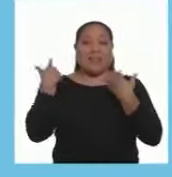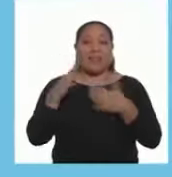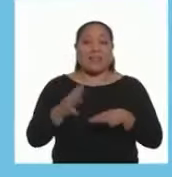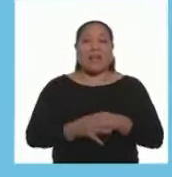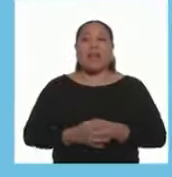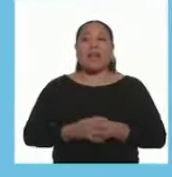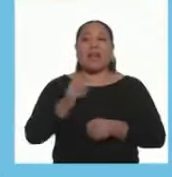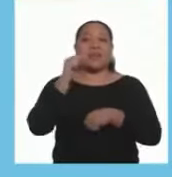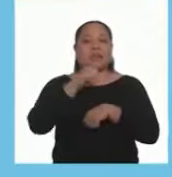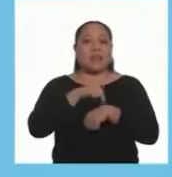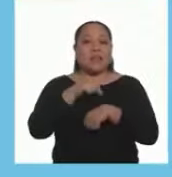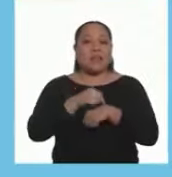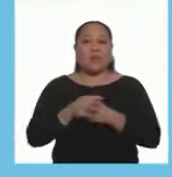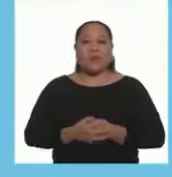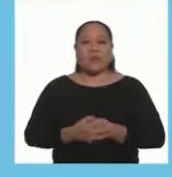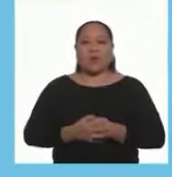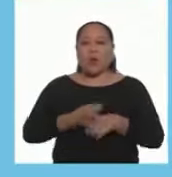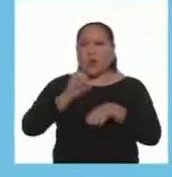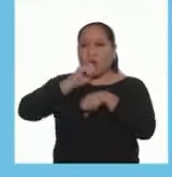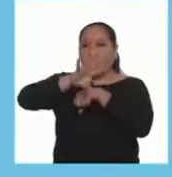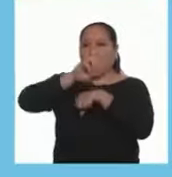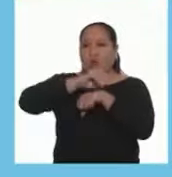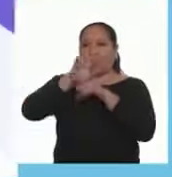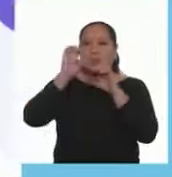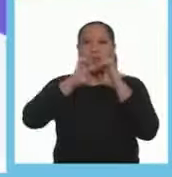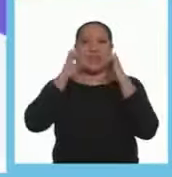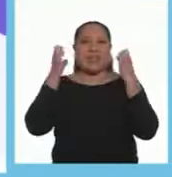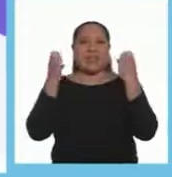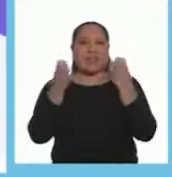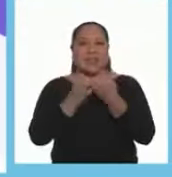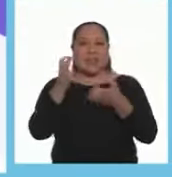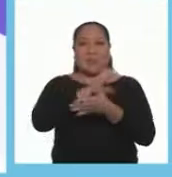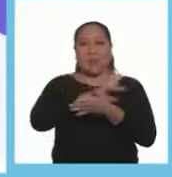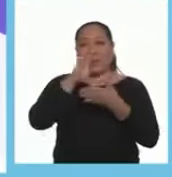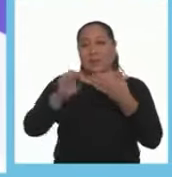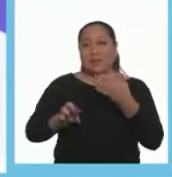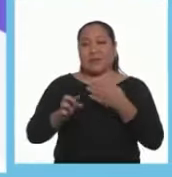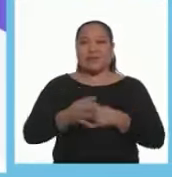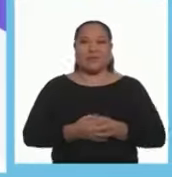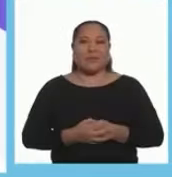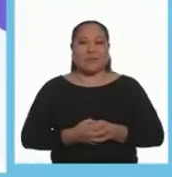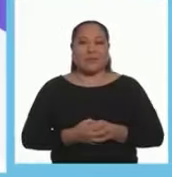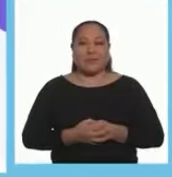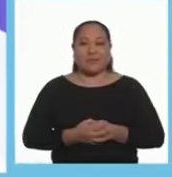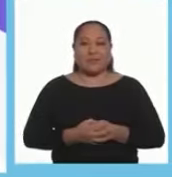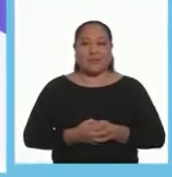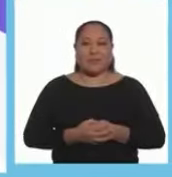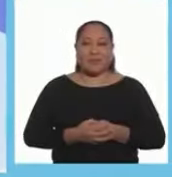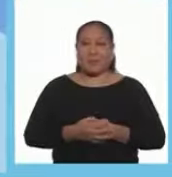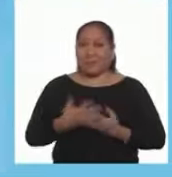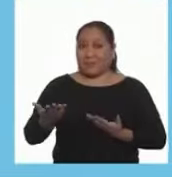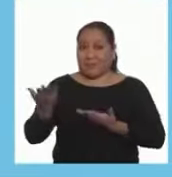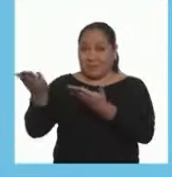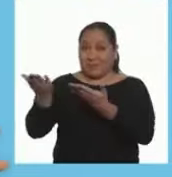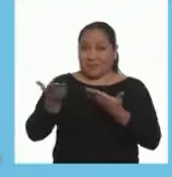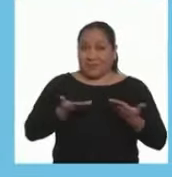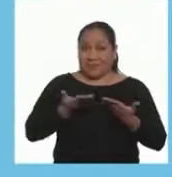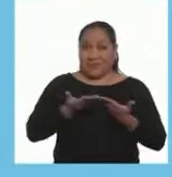Ahora Pasemos a nuestra sección de Sugerencias del equipo transdisciplinario